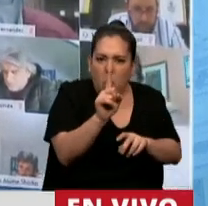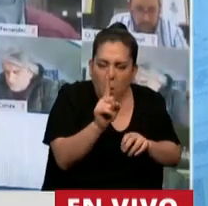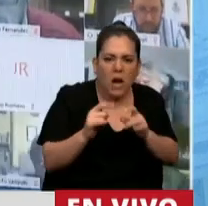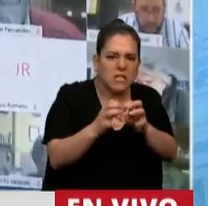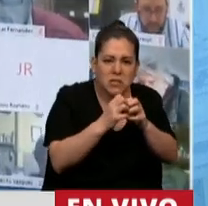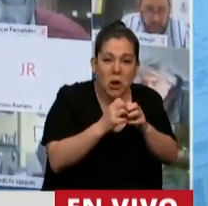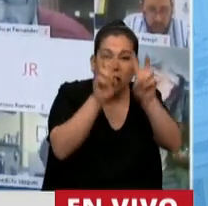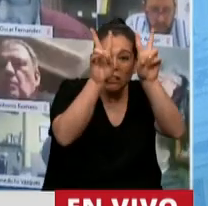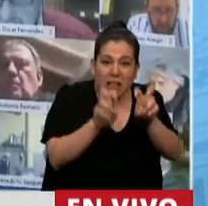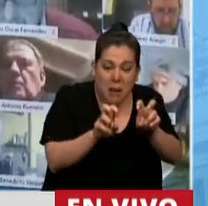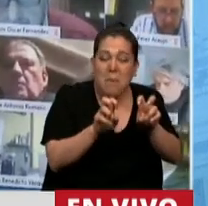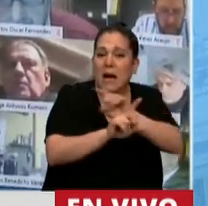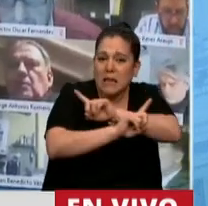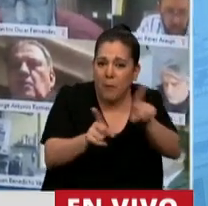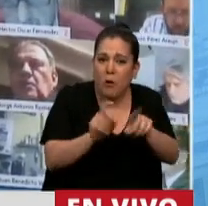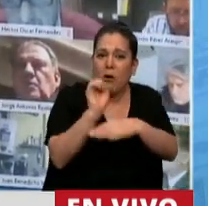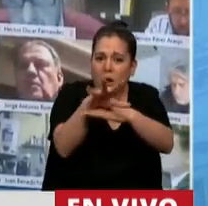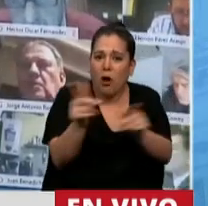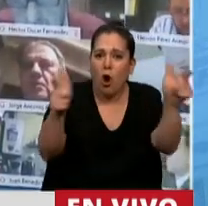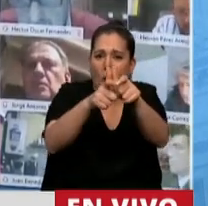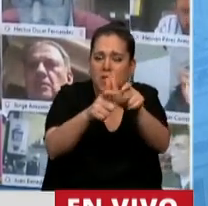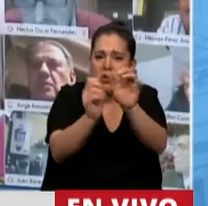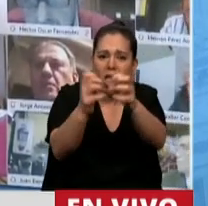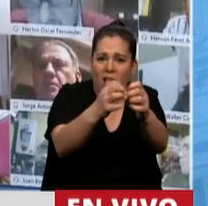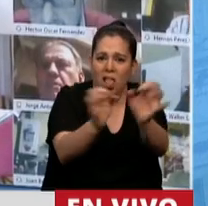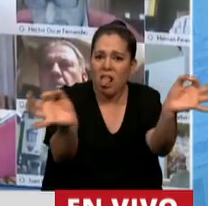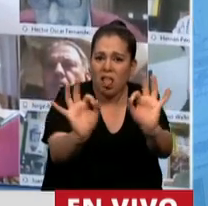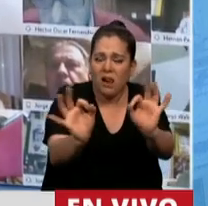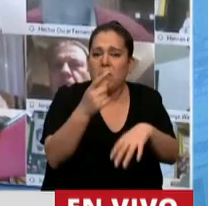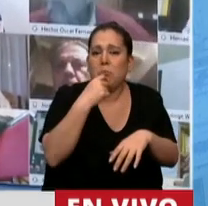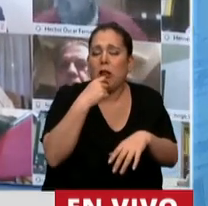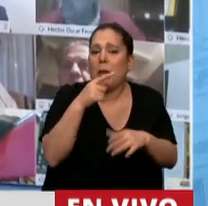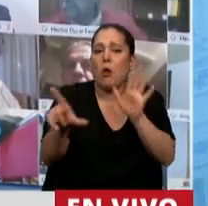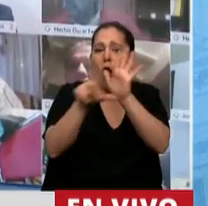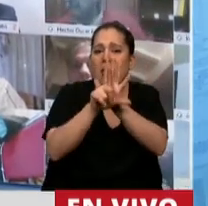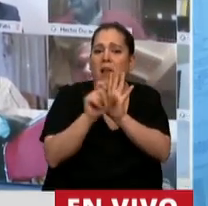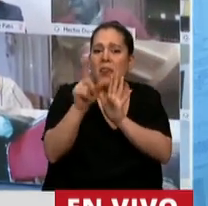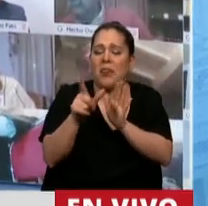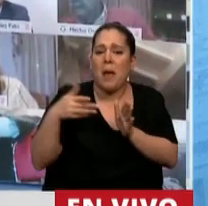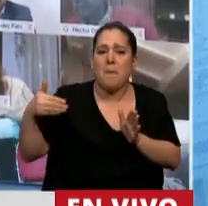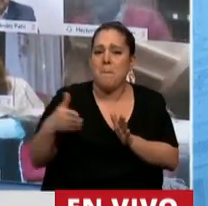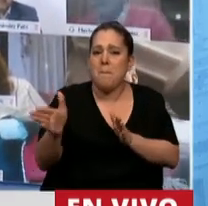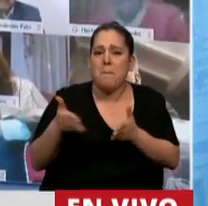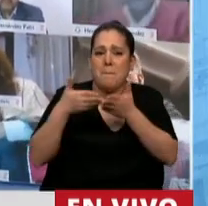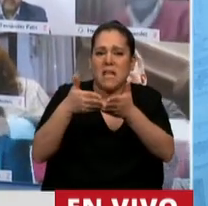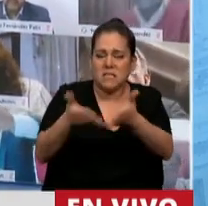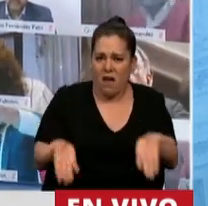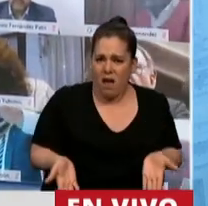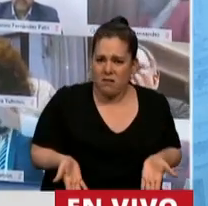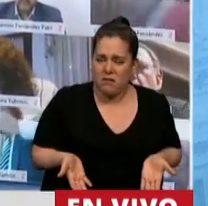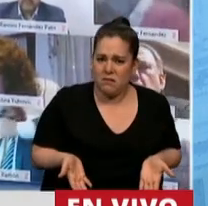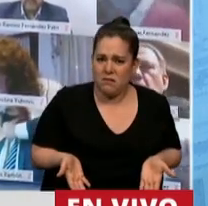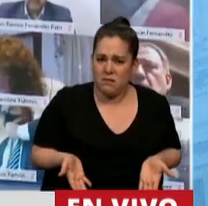temas que ni siquiera pasaron por la Comisión correspondiente como la Ley de Pesca. Es una falta de respeto